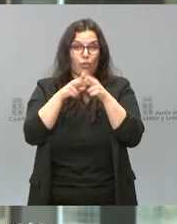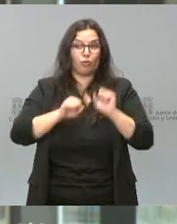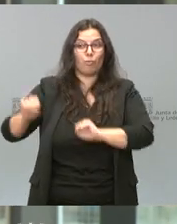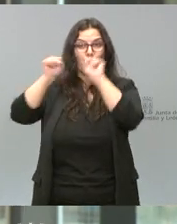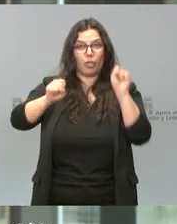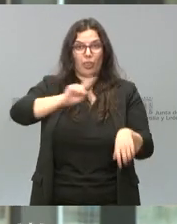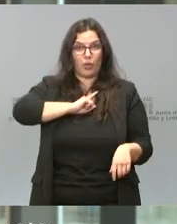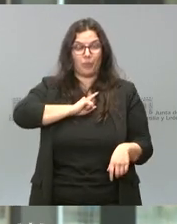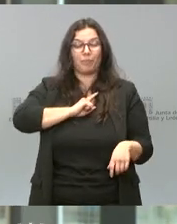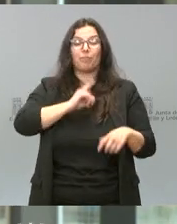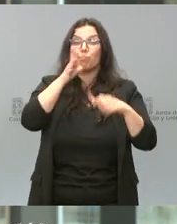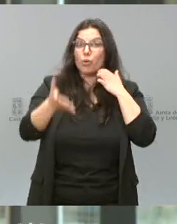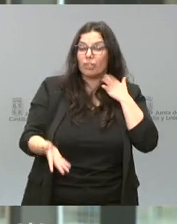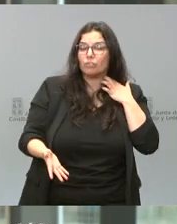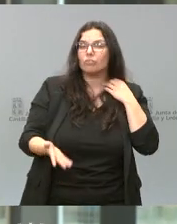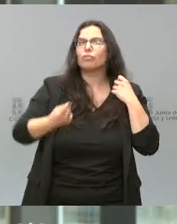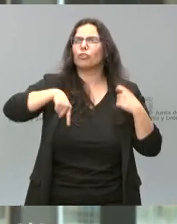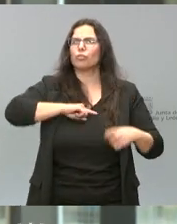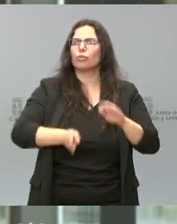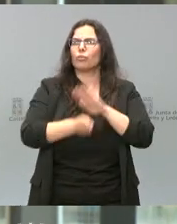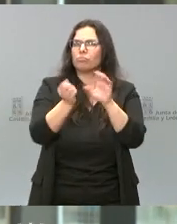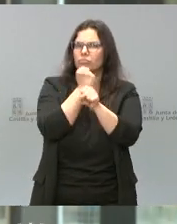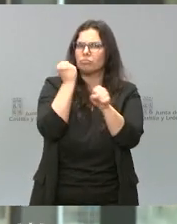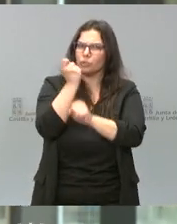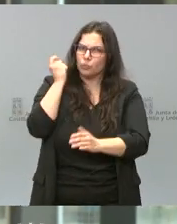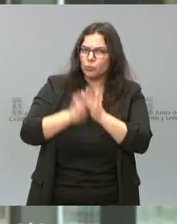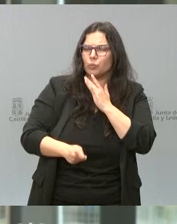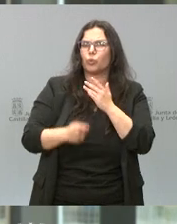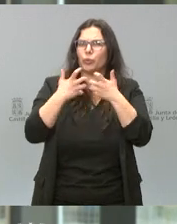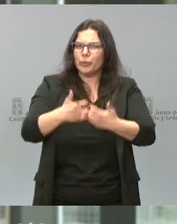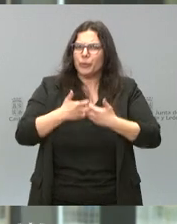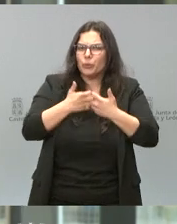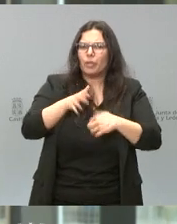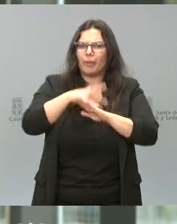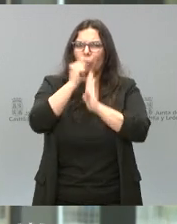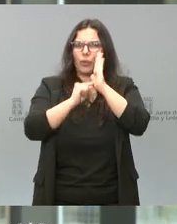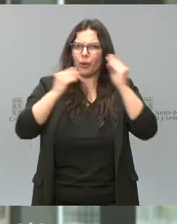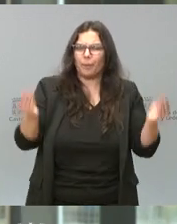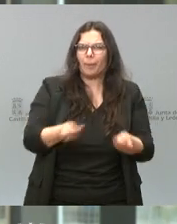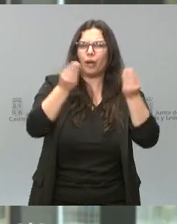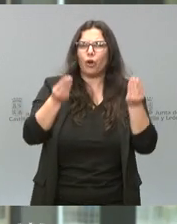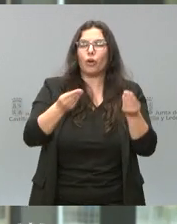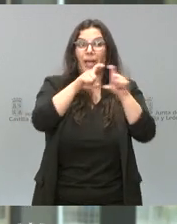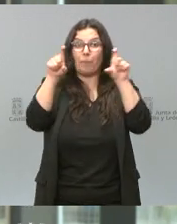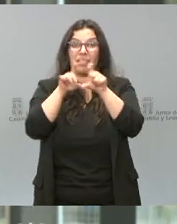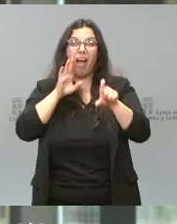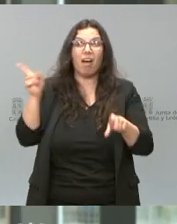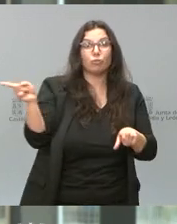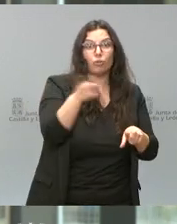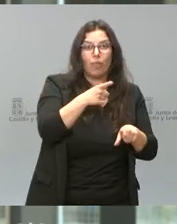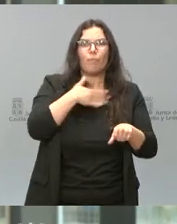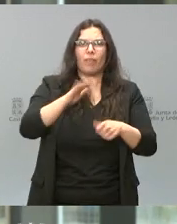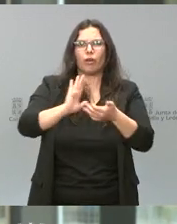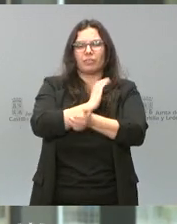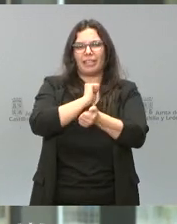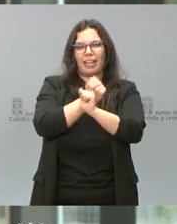Por ello, vamos a seguir trabajando duramente, luchando por unas mejores condiciones para que todas esas empresas accedan al